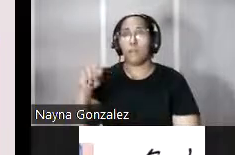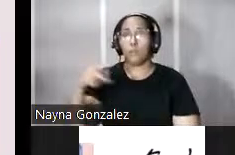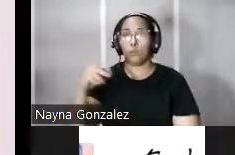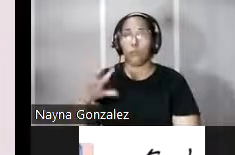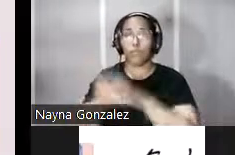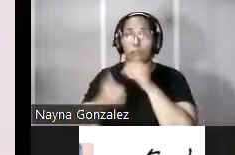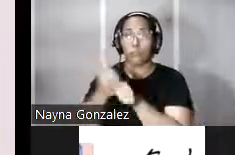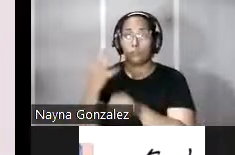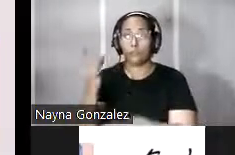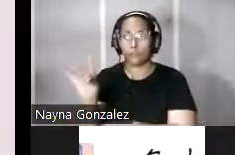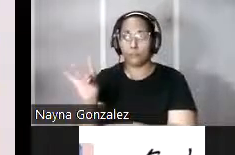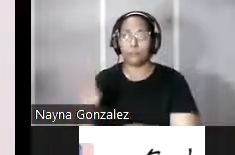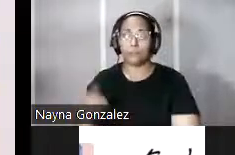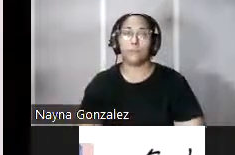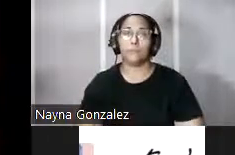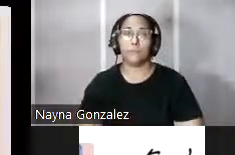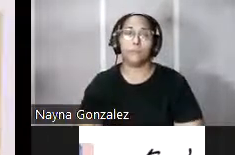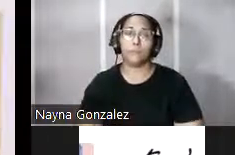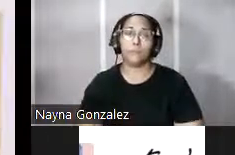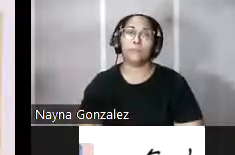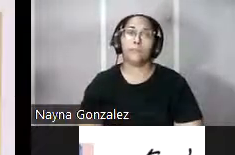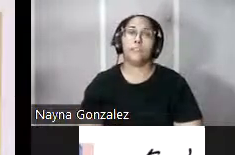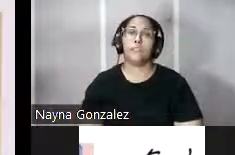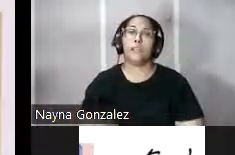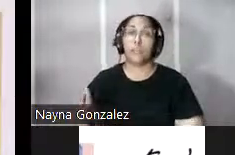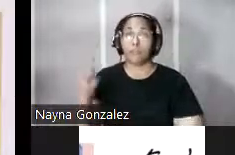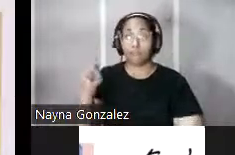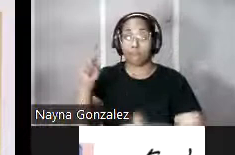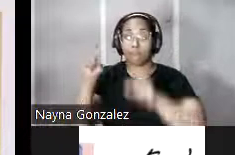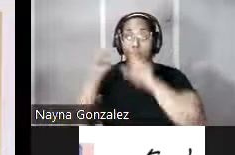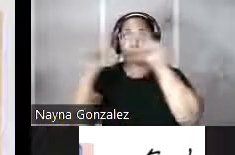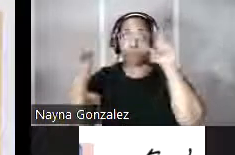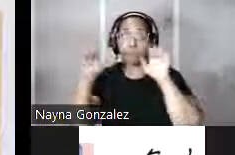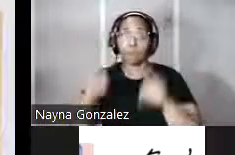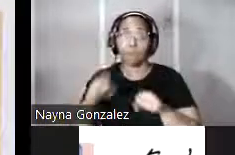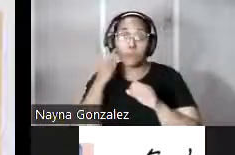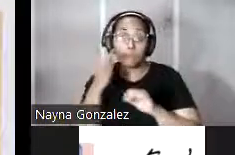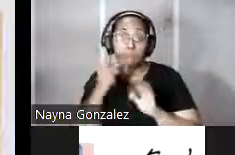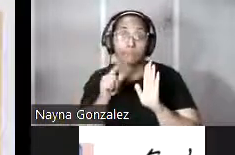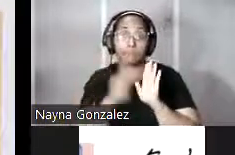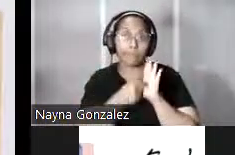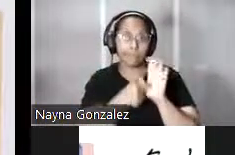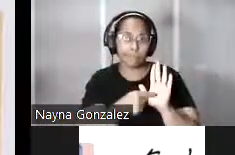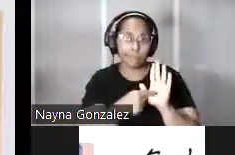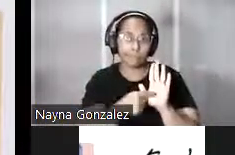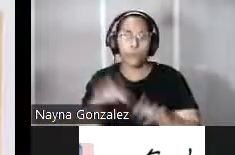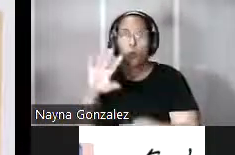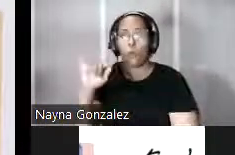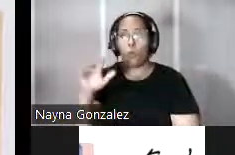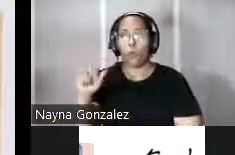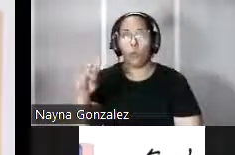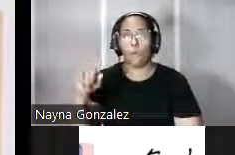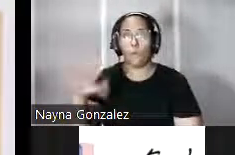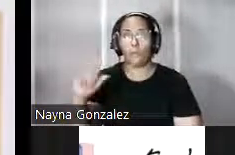siglo XVIII. En la parte superior pueden observar un plano basado por Juan Francisco Mestre en